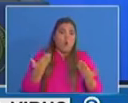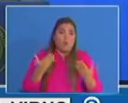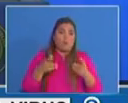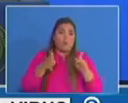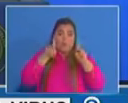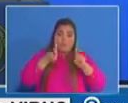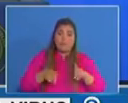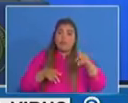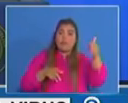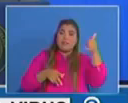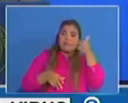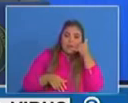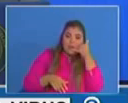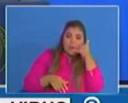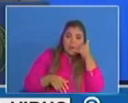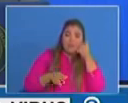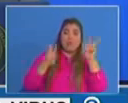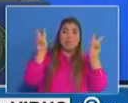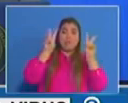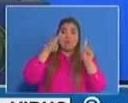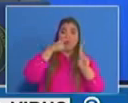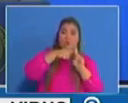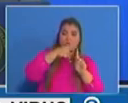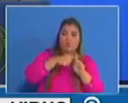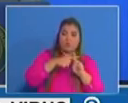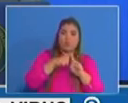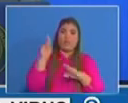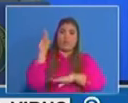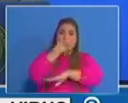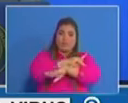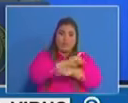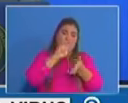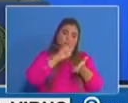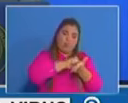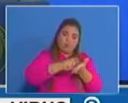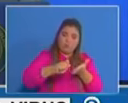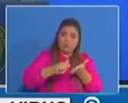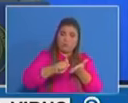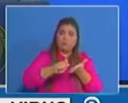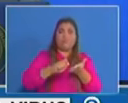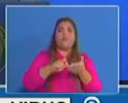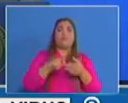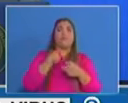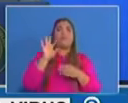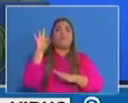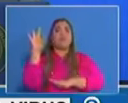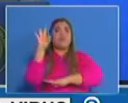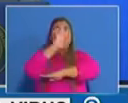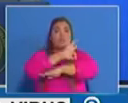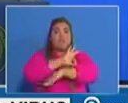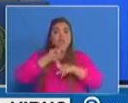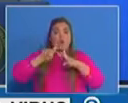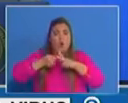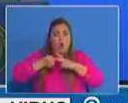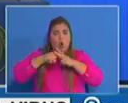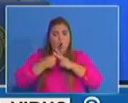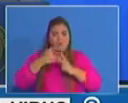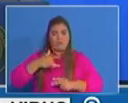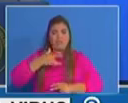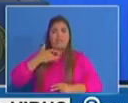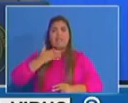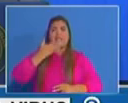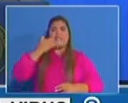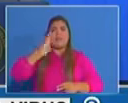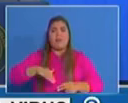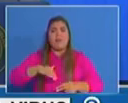venimos observando diariamente, sino por la fecha de inicio de los síntomas. Y esto es un